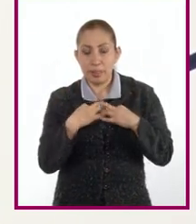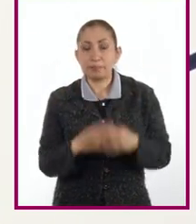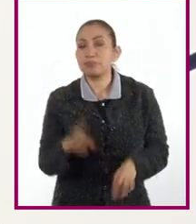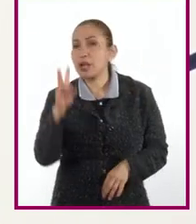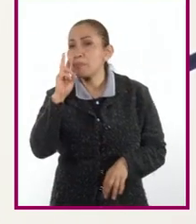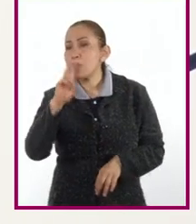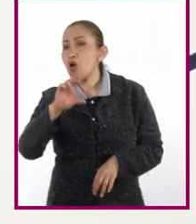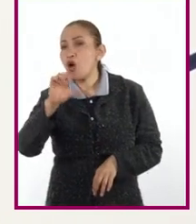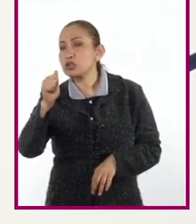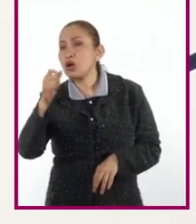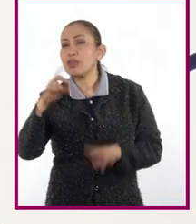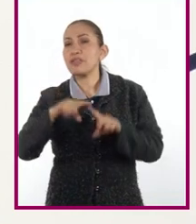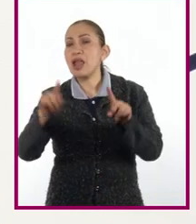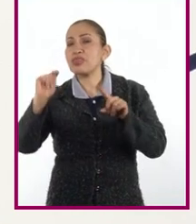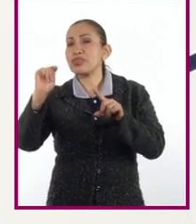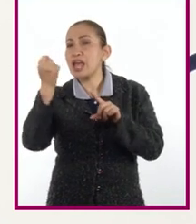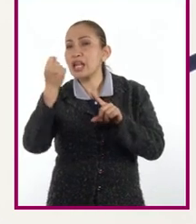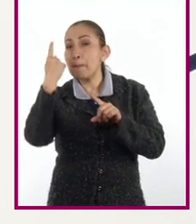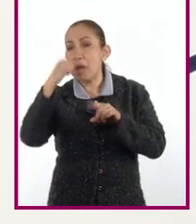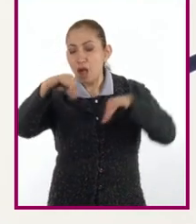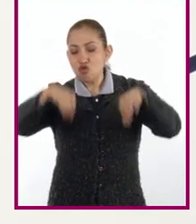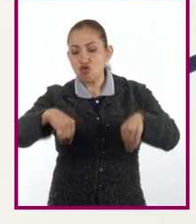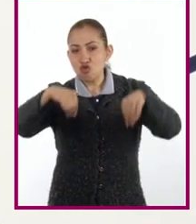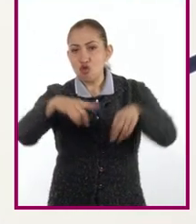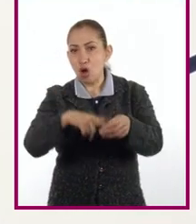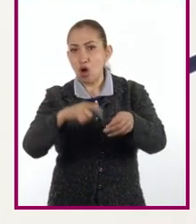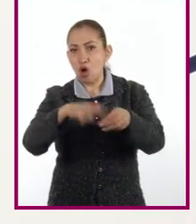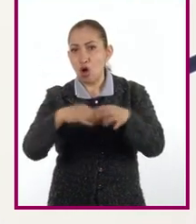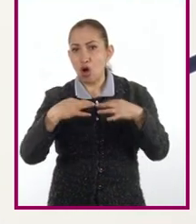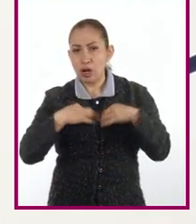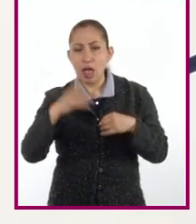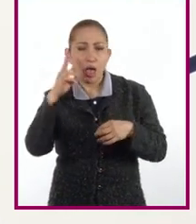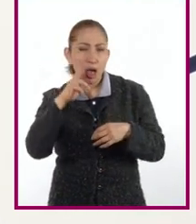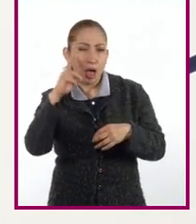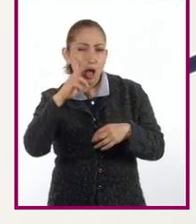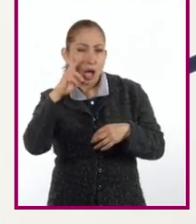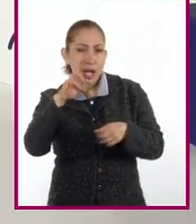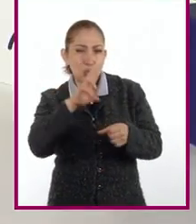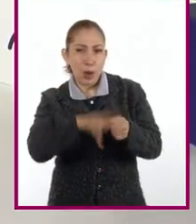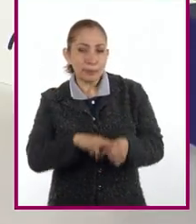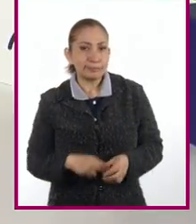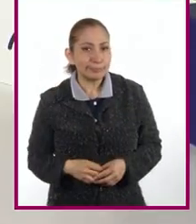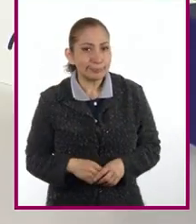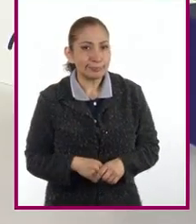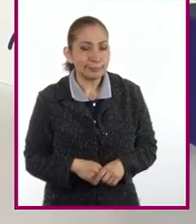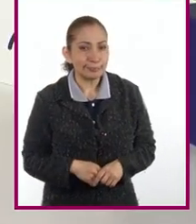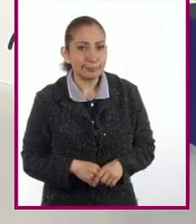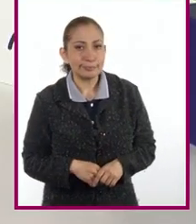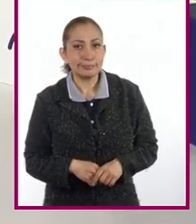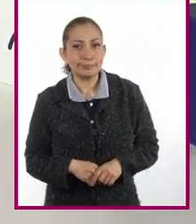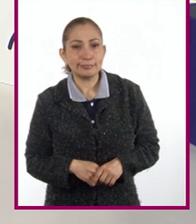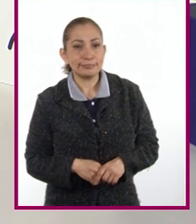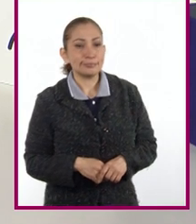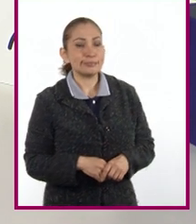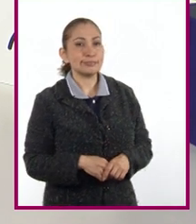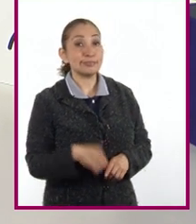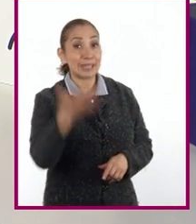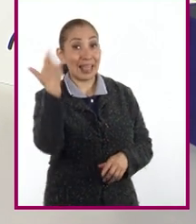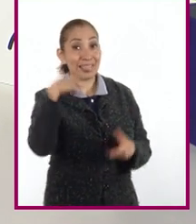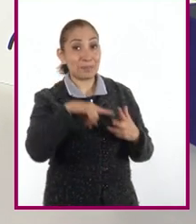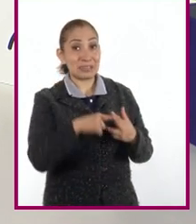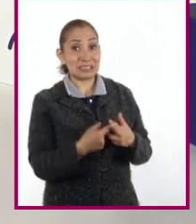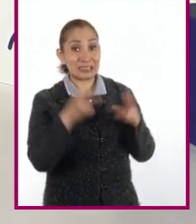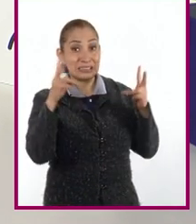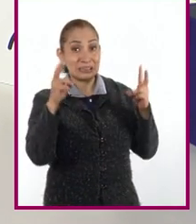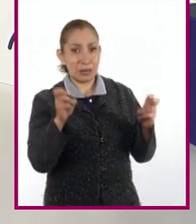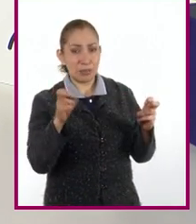diferentes técnicas para teñir prendas y experimentamos con algunos tintes naturales. Antes de iniciar con